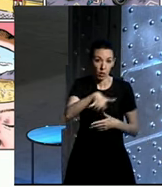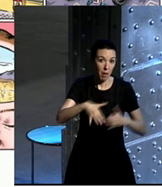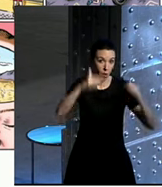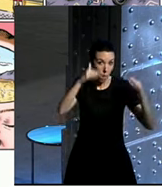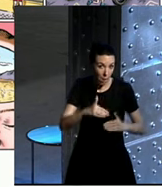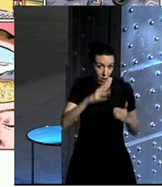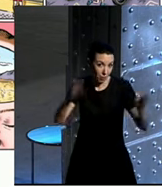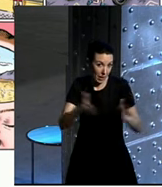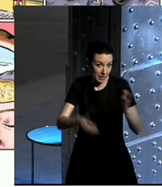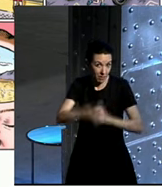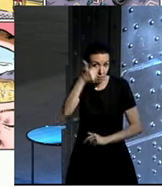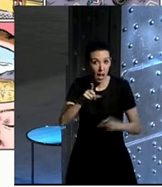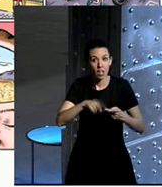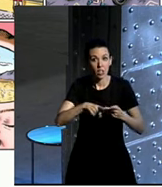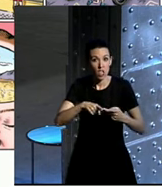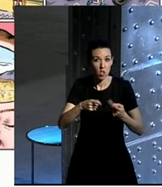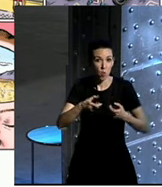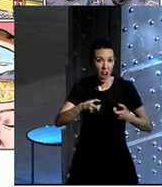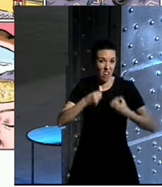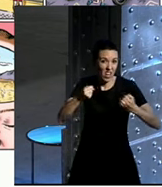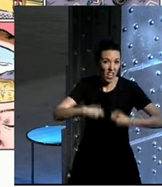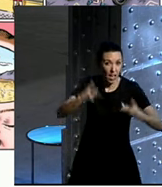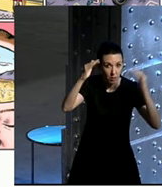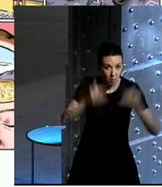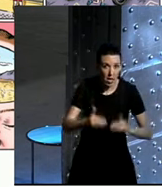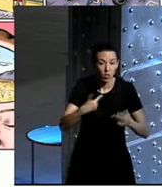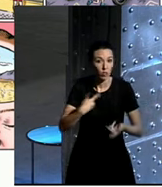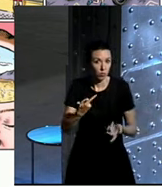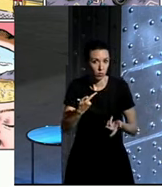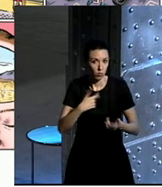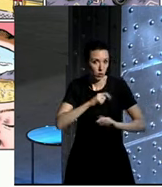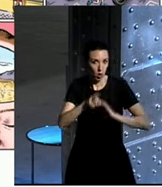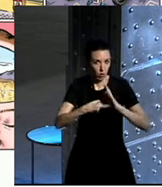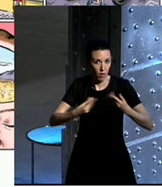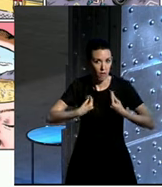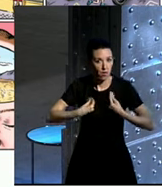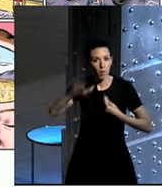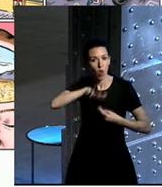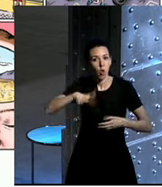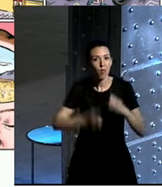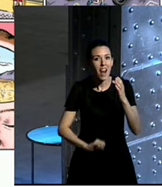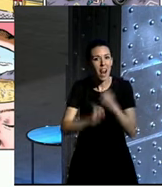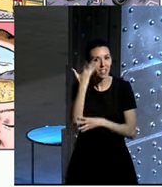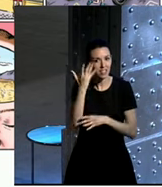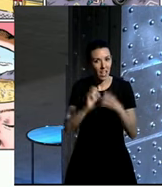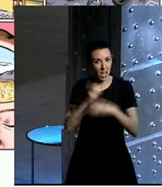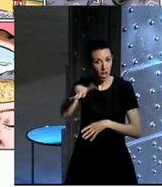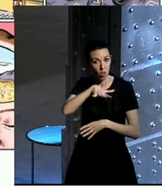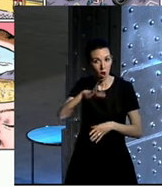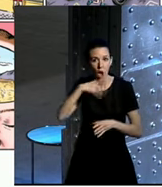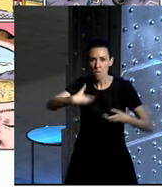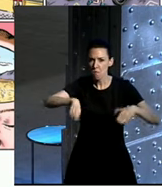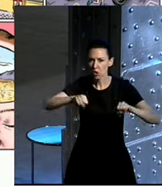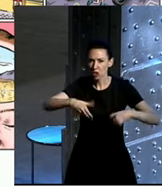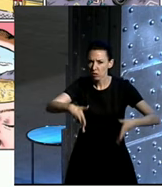consumen menos energía... Bueno, yo concretamente vivo ahí en la latina y hay unos motoristas que les